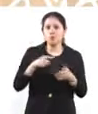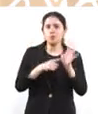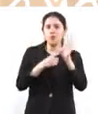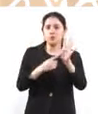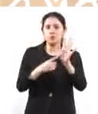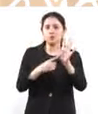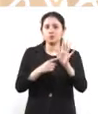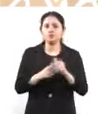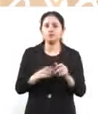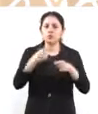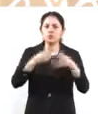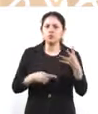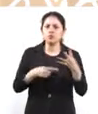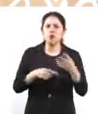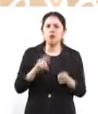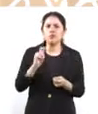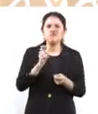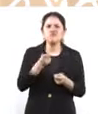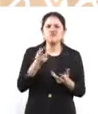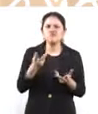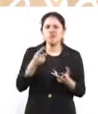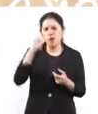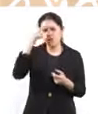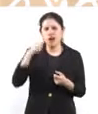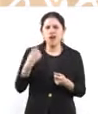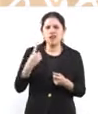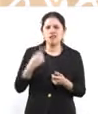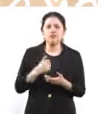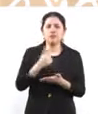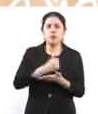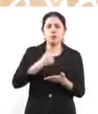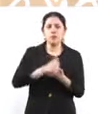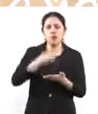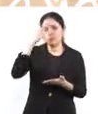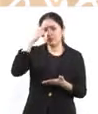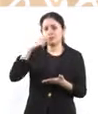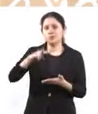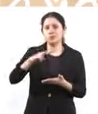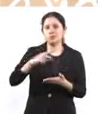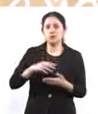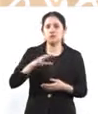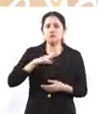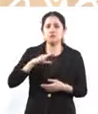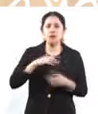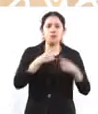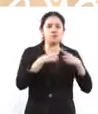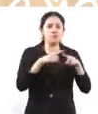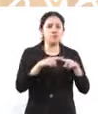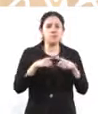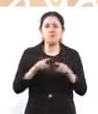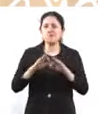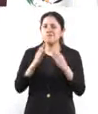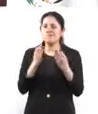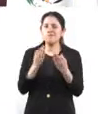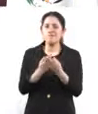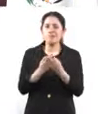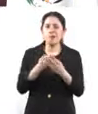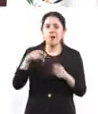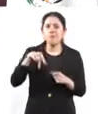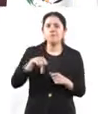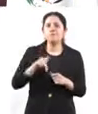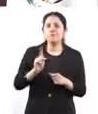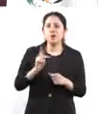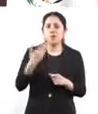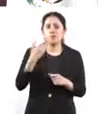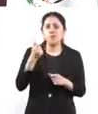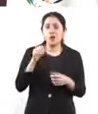cartelera y para qué es? En la Ciudad de México habían carteleras, como saben, de todo tipo, pero no había una que integrara toda